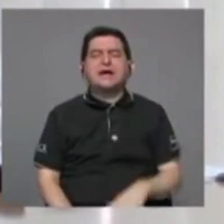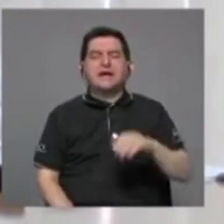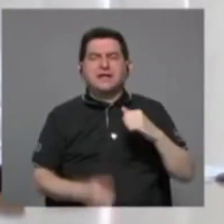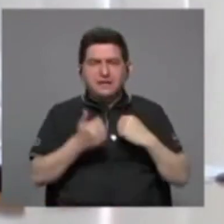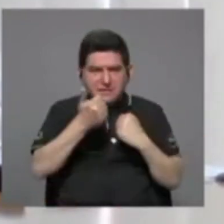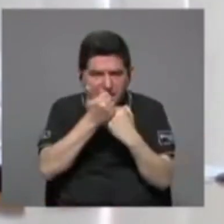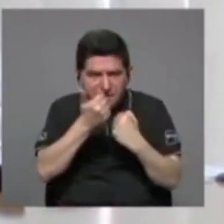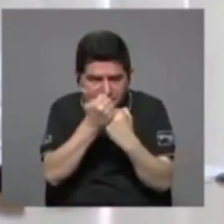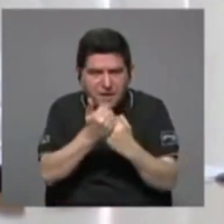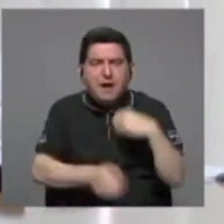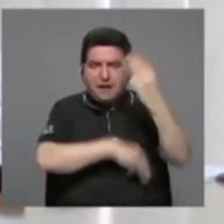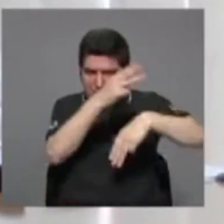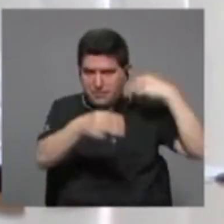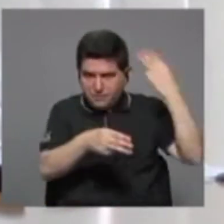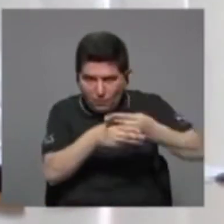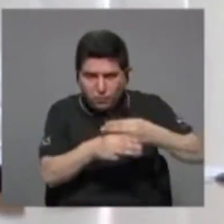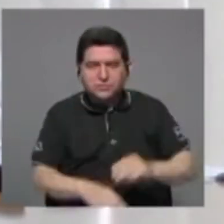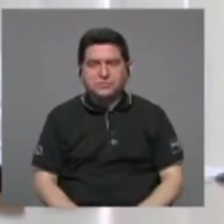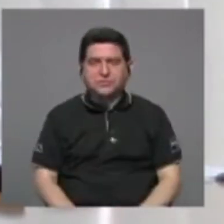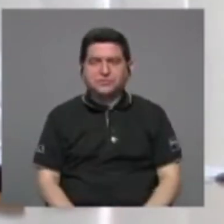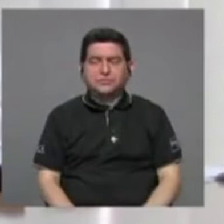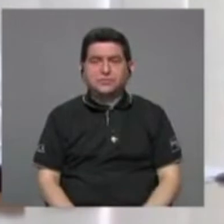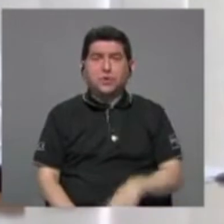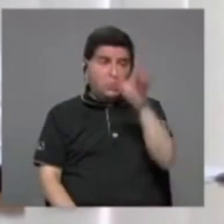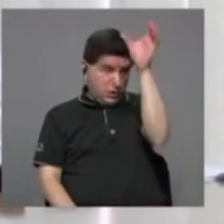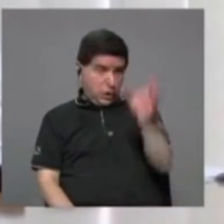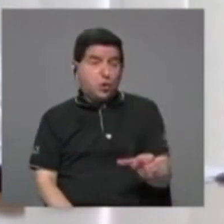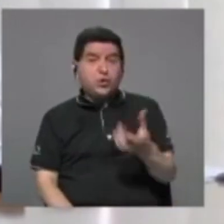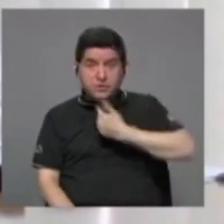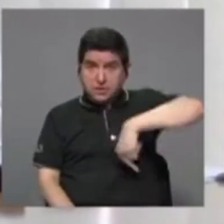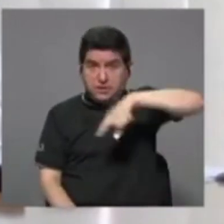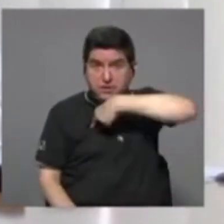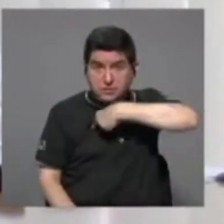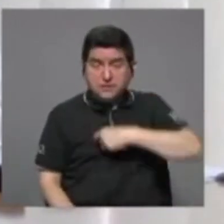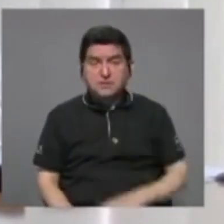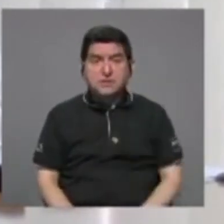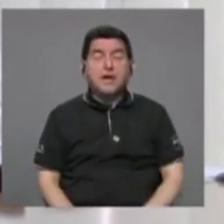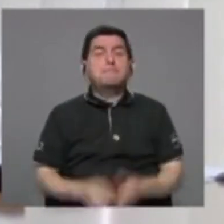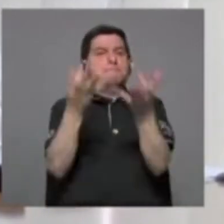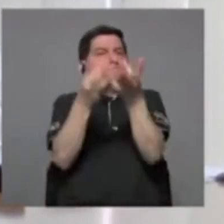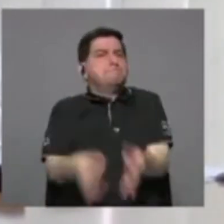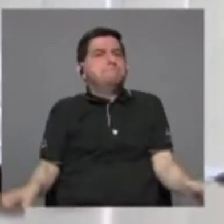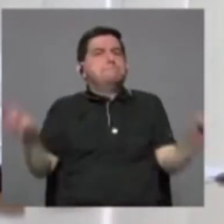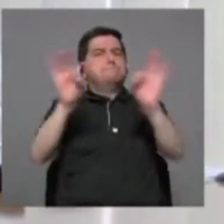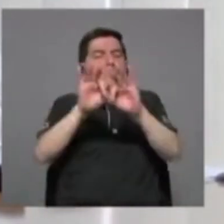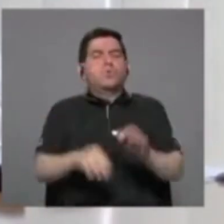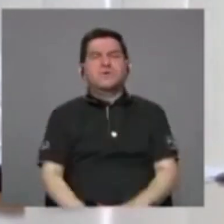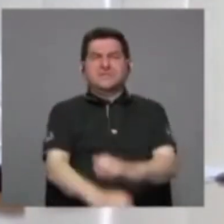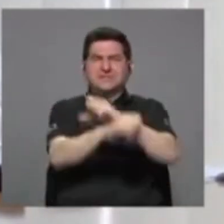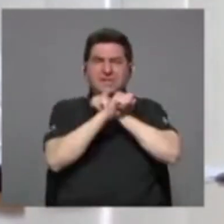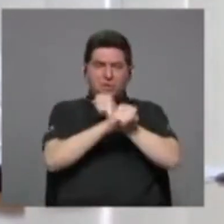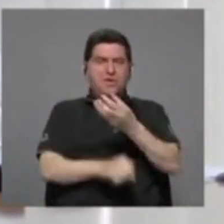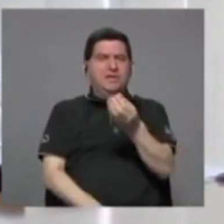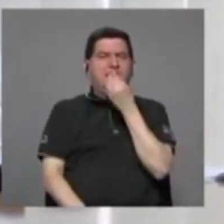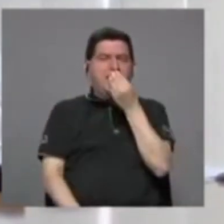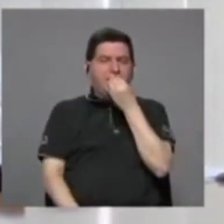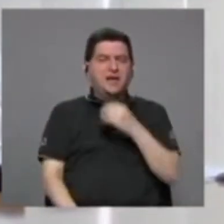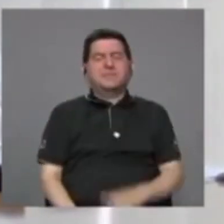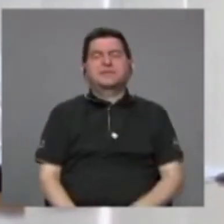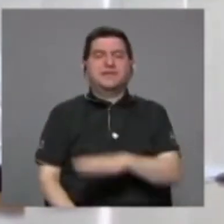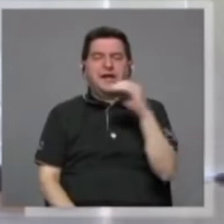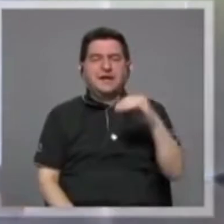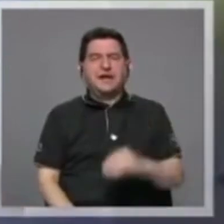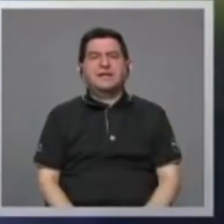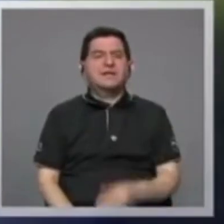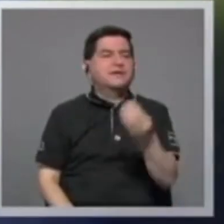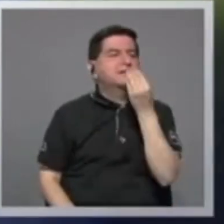a nivel mundial y en donde nuestro continente es un es un continente clave como garante de la seguridad alimentaria y nutricional del